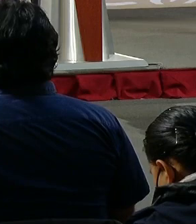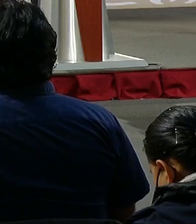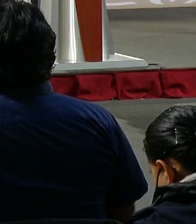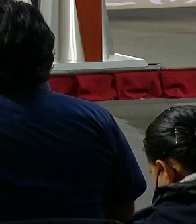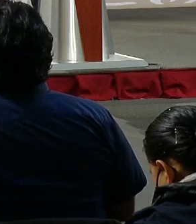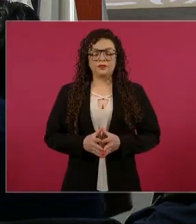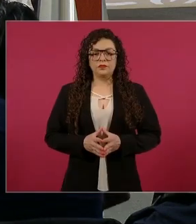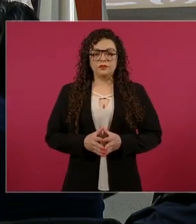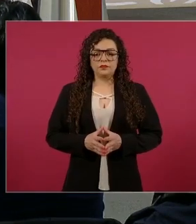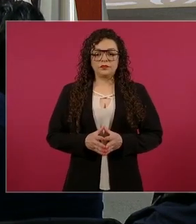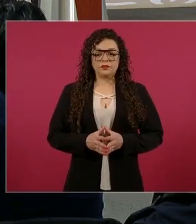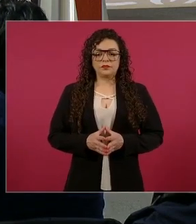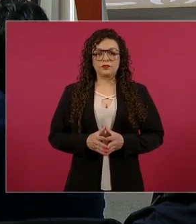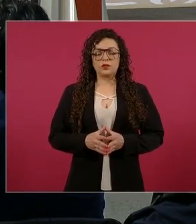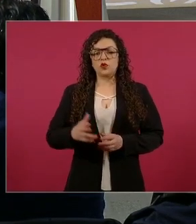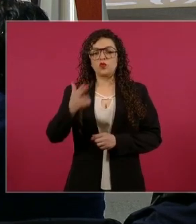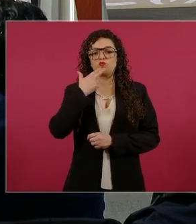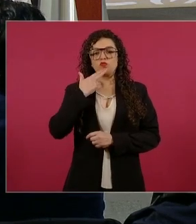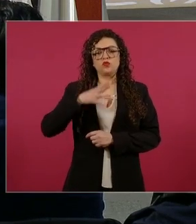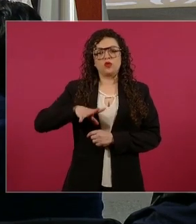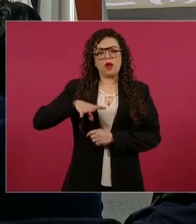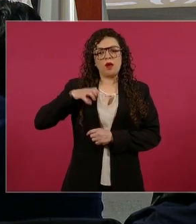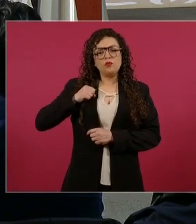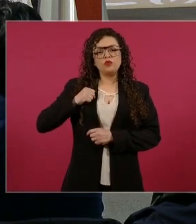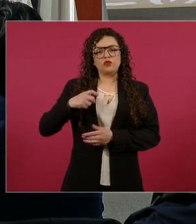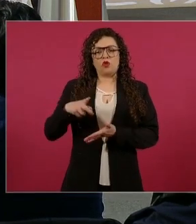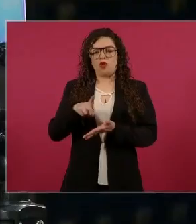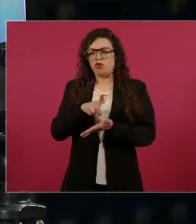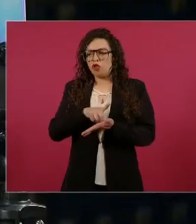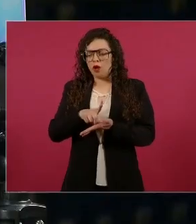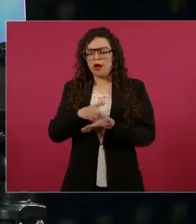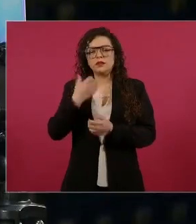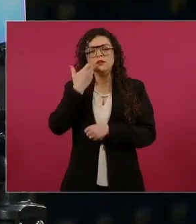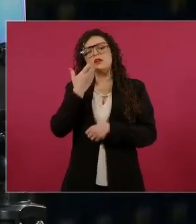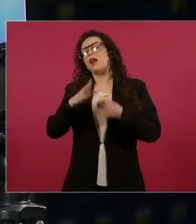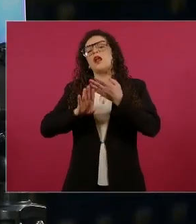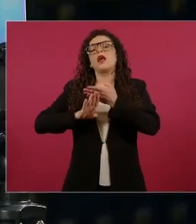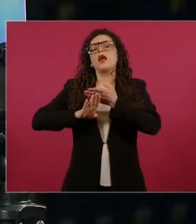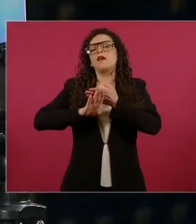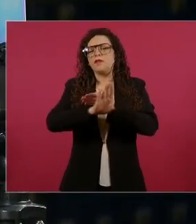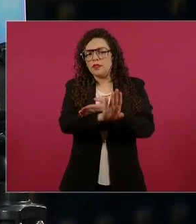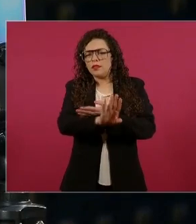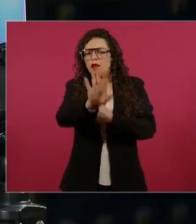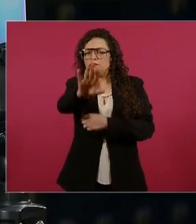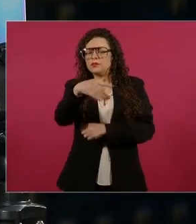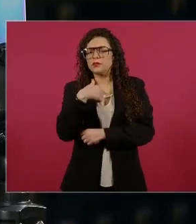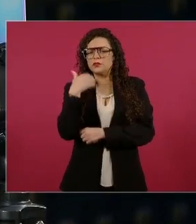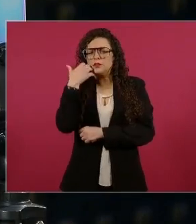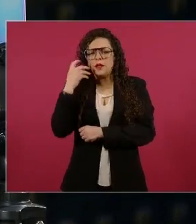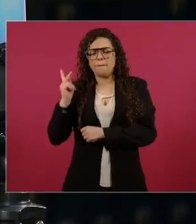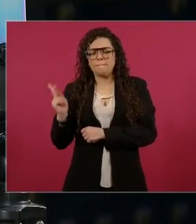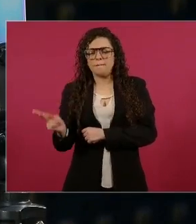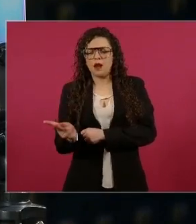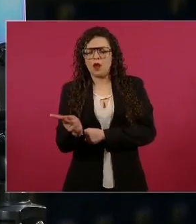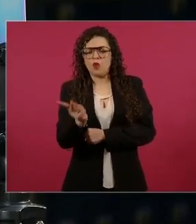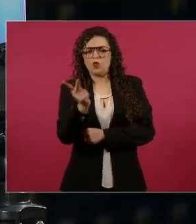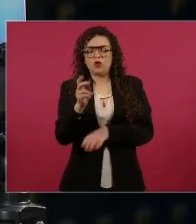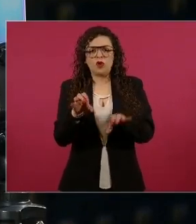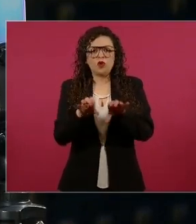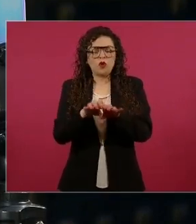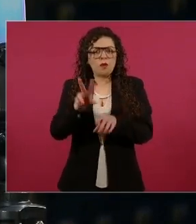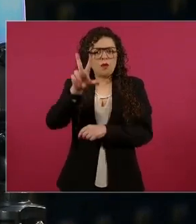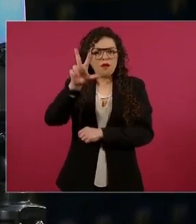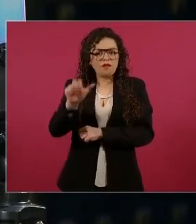conocer si ustedes, Jesús Ramírez, tendrán un resultado de cómo les ha ido en la campaña, cuáles han sido los